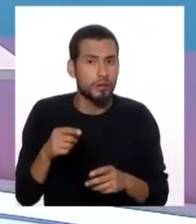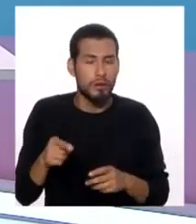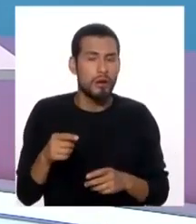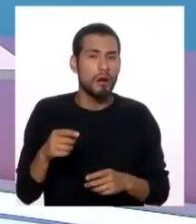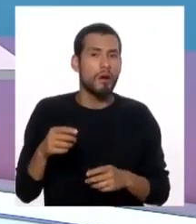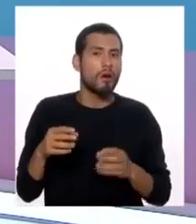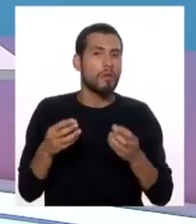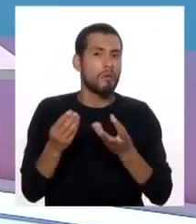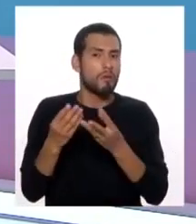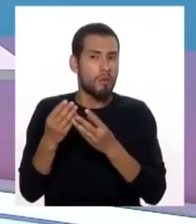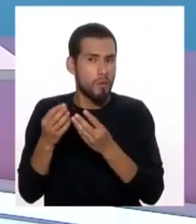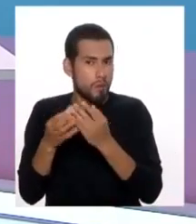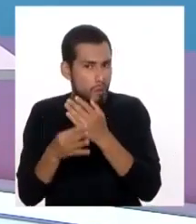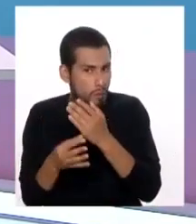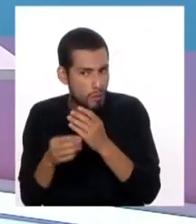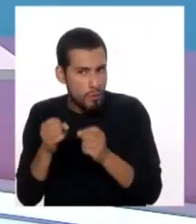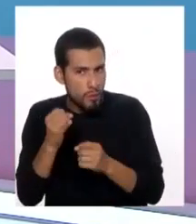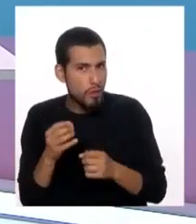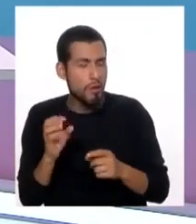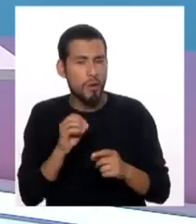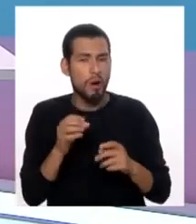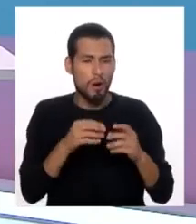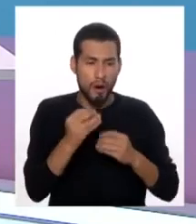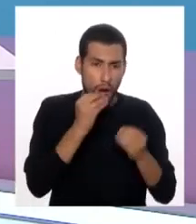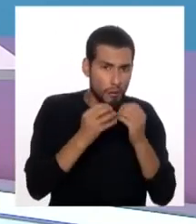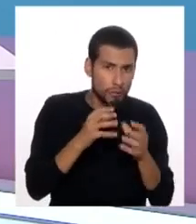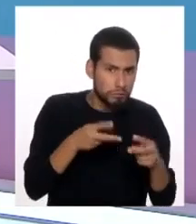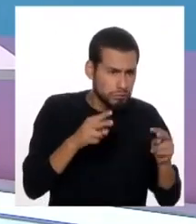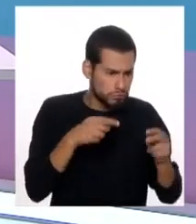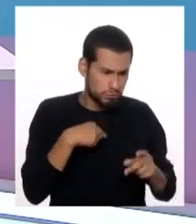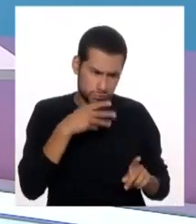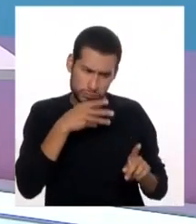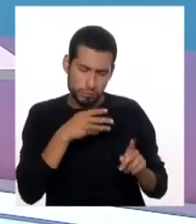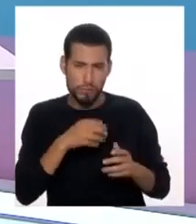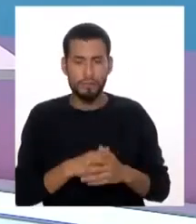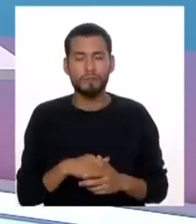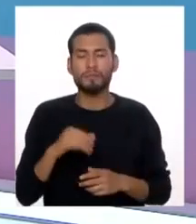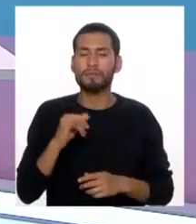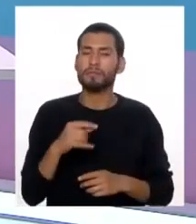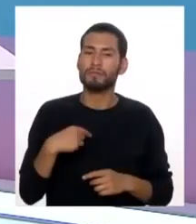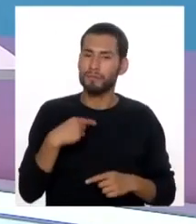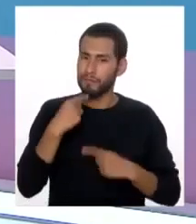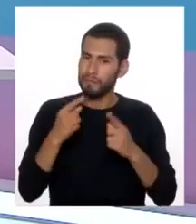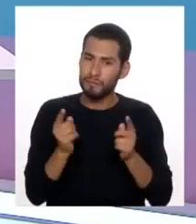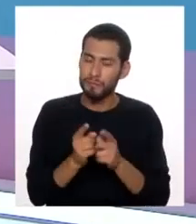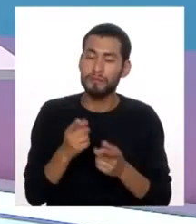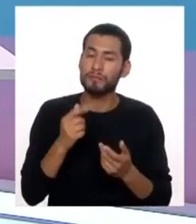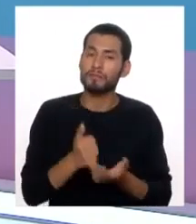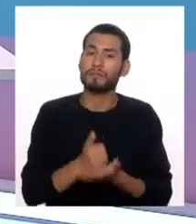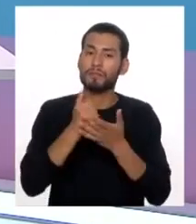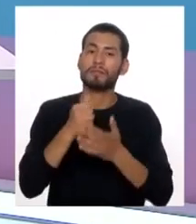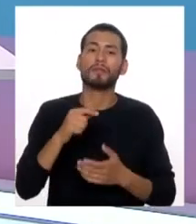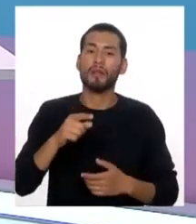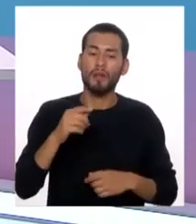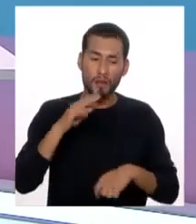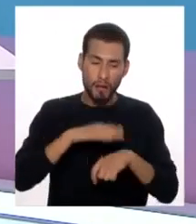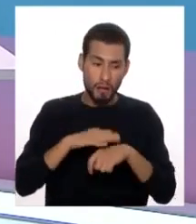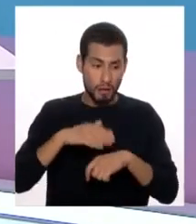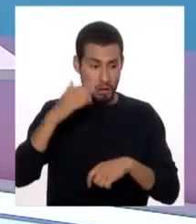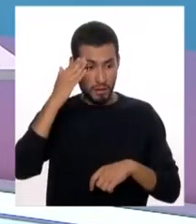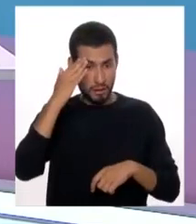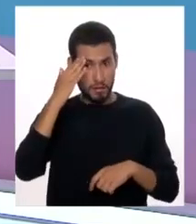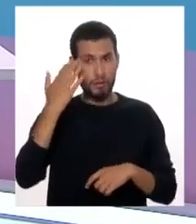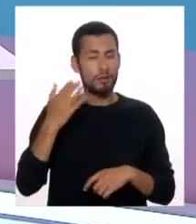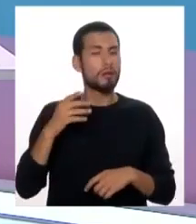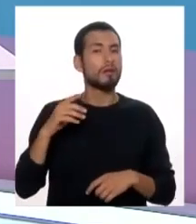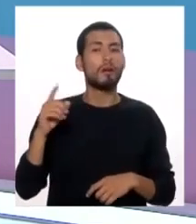ricos en grasas, más ricos en carbohidratos. Y un resumen, como siempre, que nos puede ayudar a tener esas señales de alerta